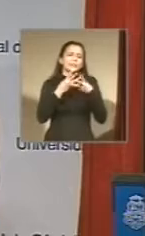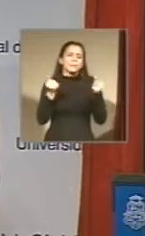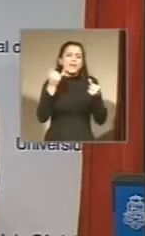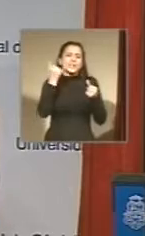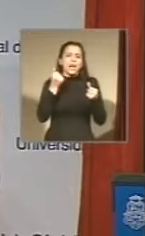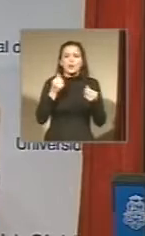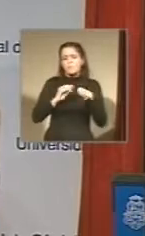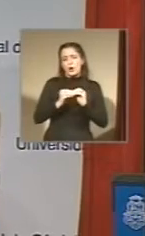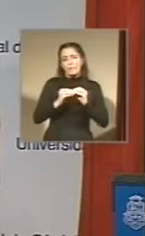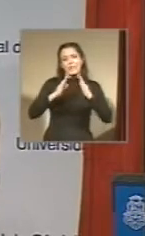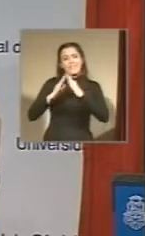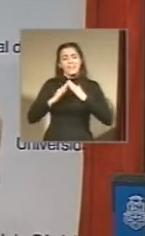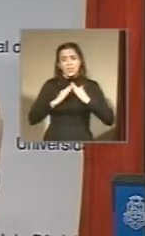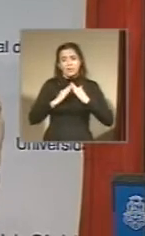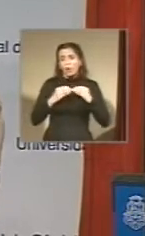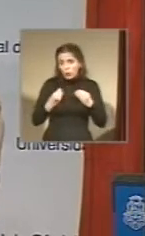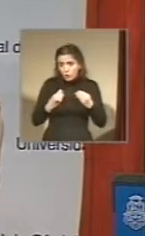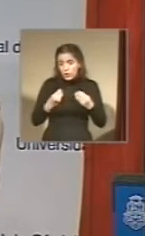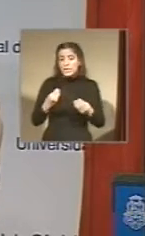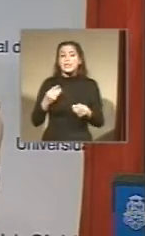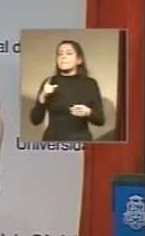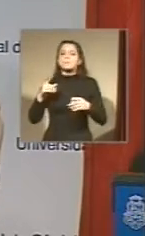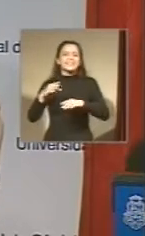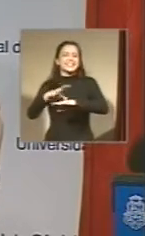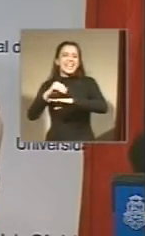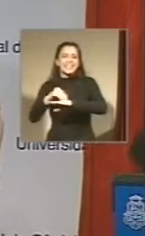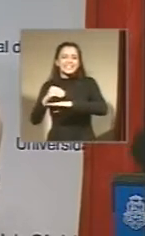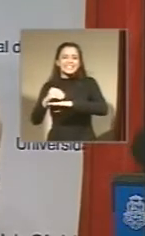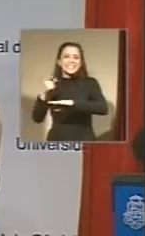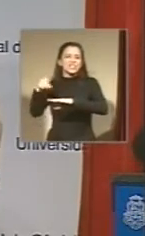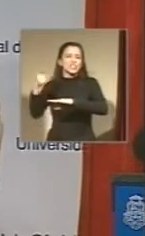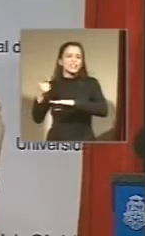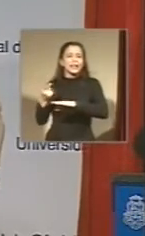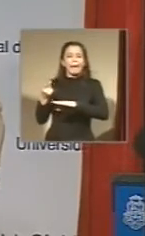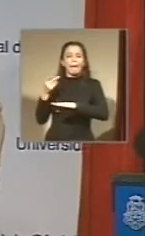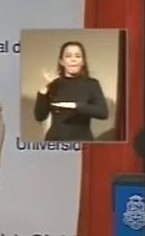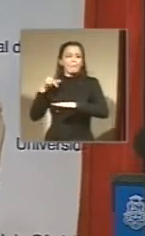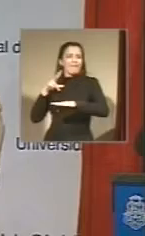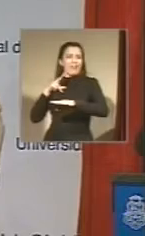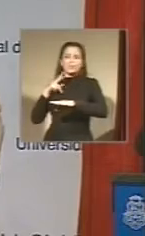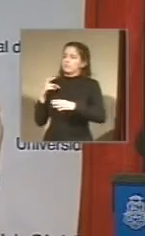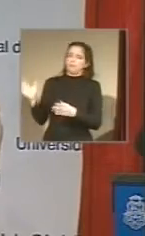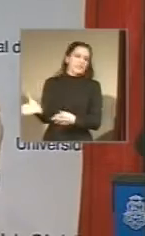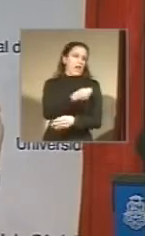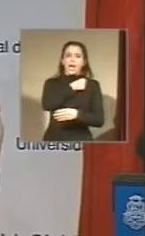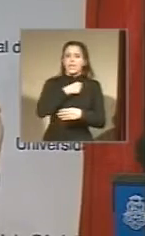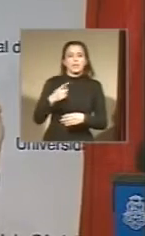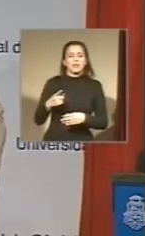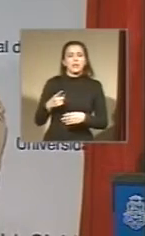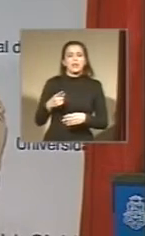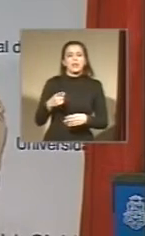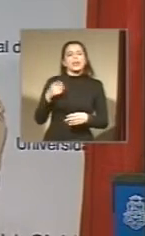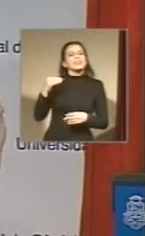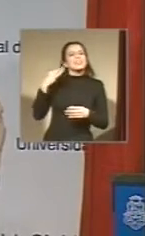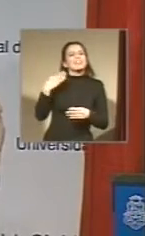sacamos las tierras públicas a los especuladores inmobiliarios. Si establecemos un plan con créditos a tasa cero y con cuotas que no